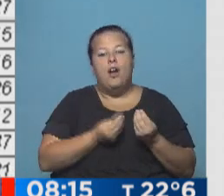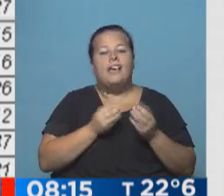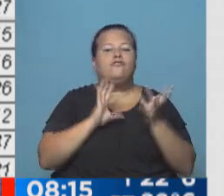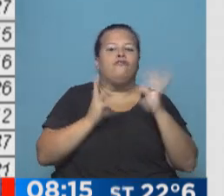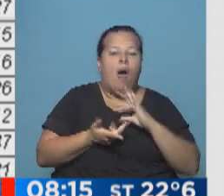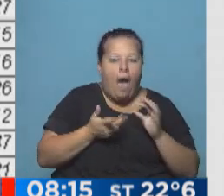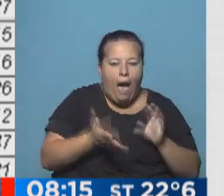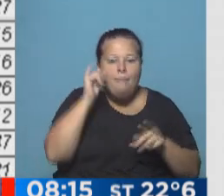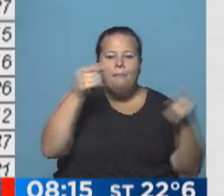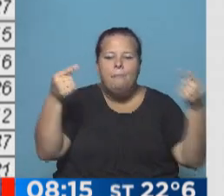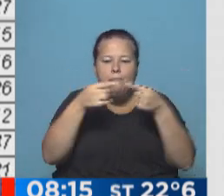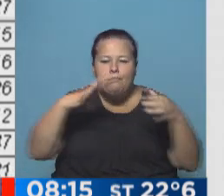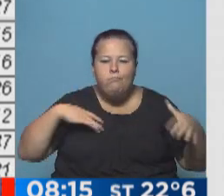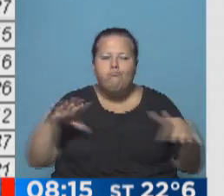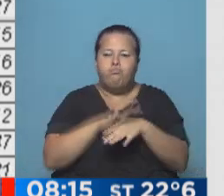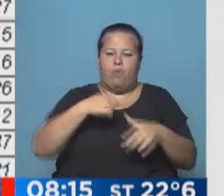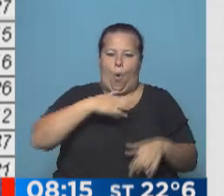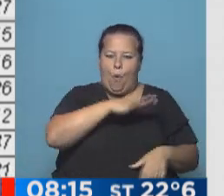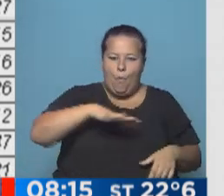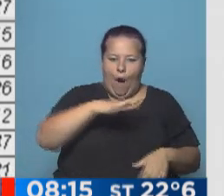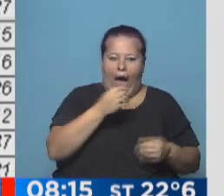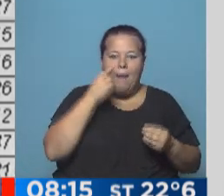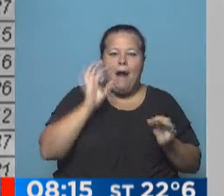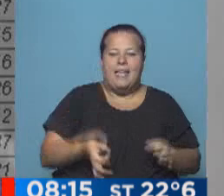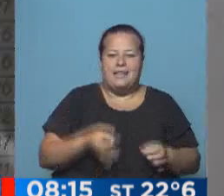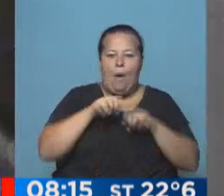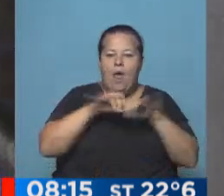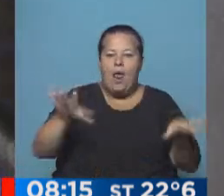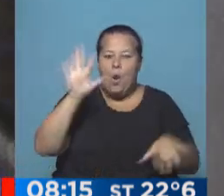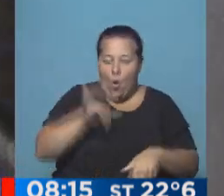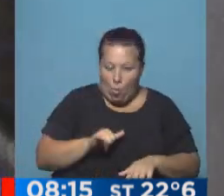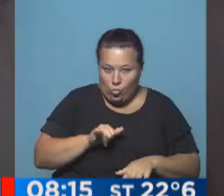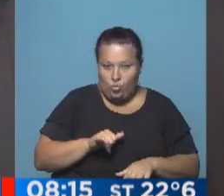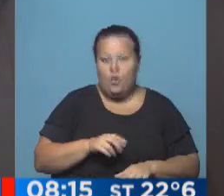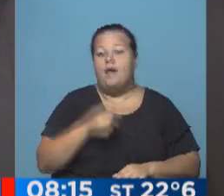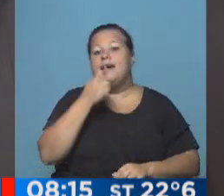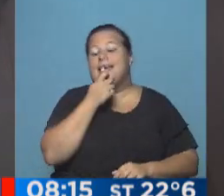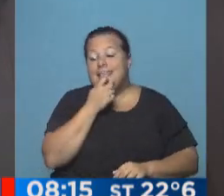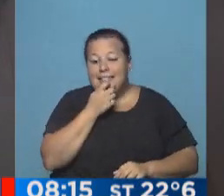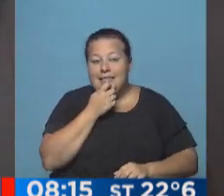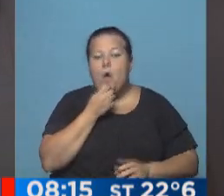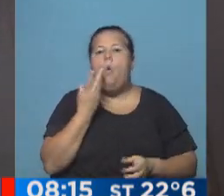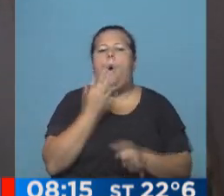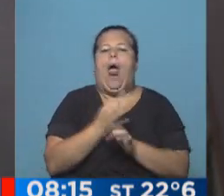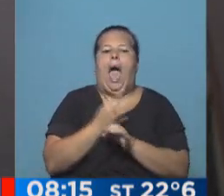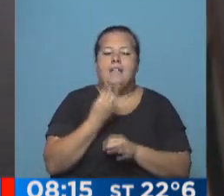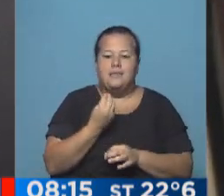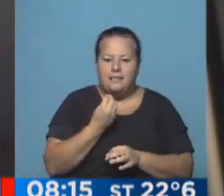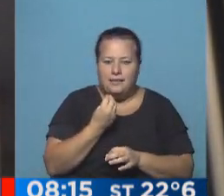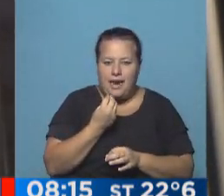forma en vos podés identificar a través de la empresa transportadora de energía qué tipo de